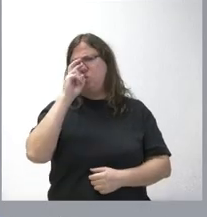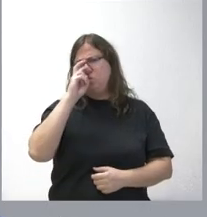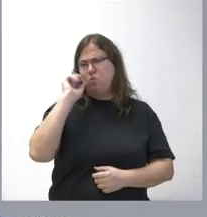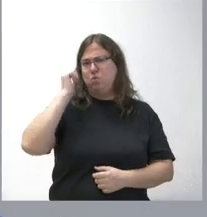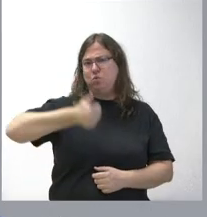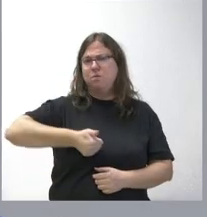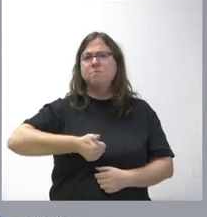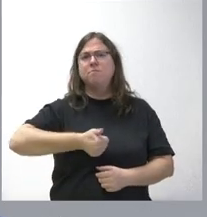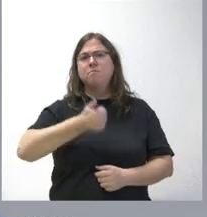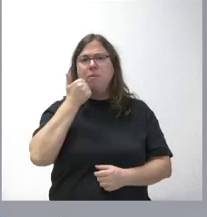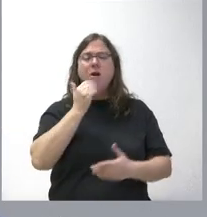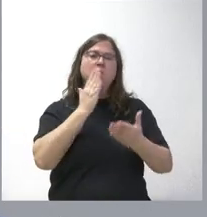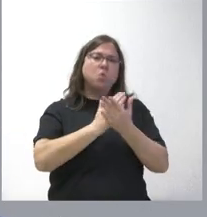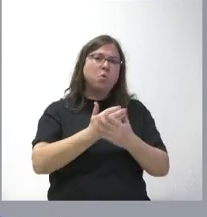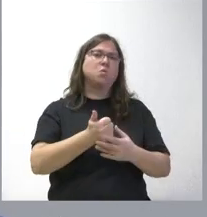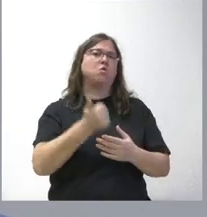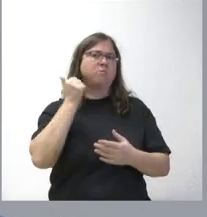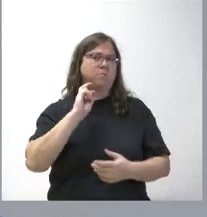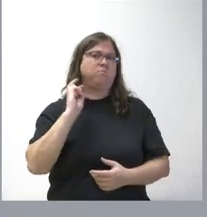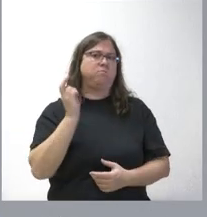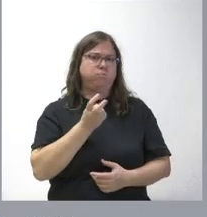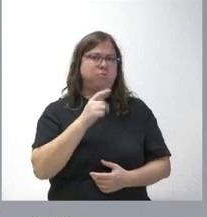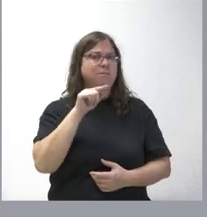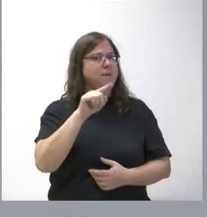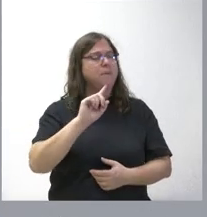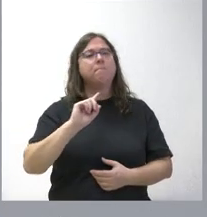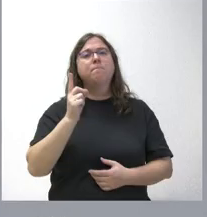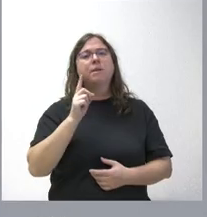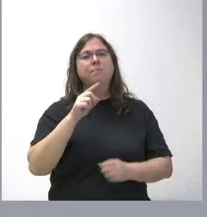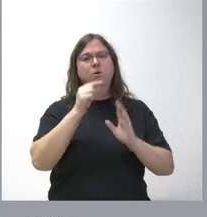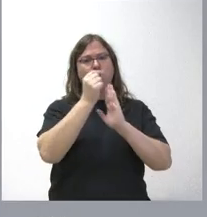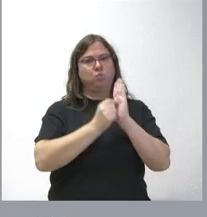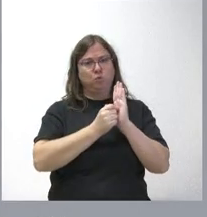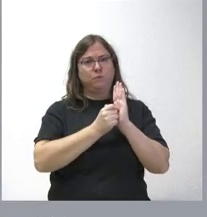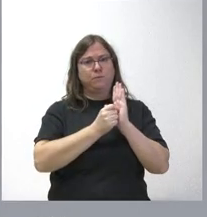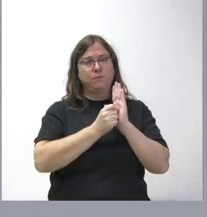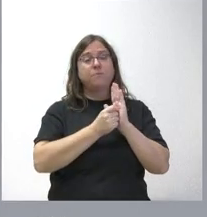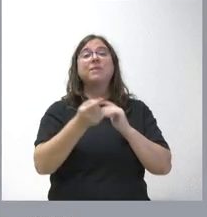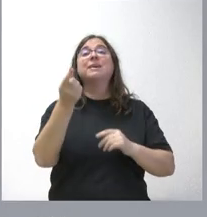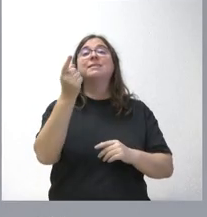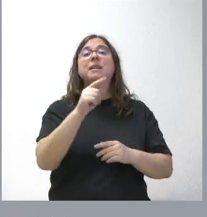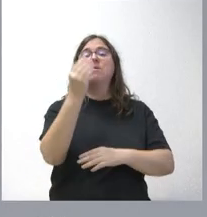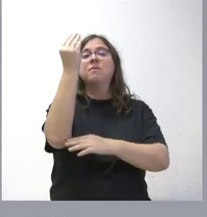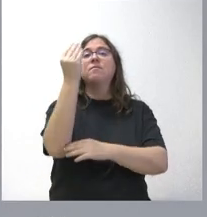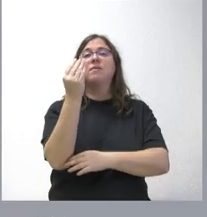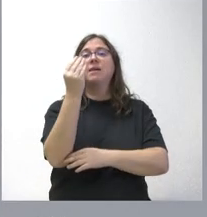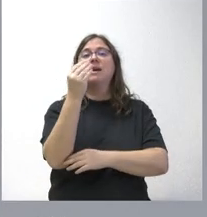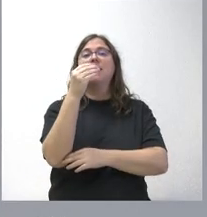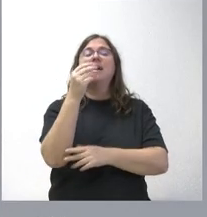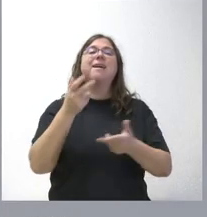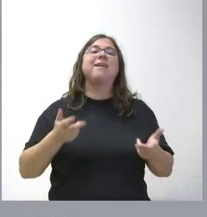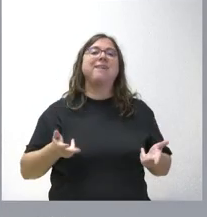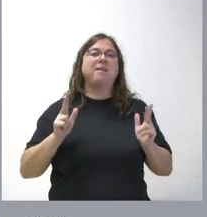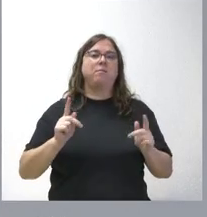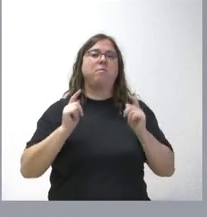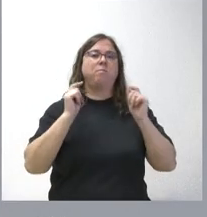cursos realizados, etc., son los primeros que salen valorados. Y también aparece la figura de la libre designación de